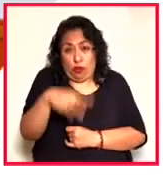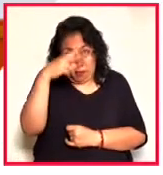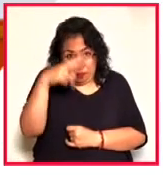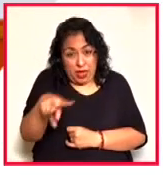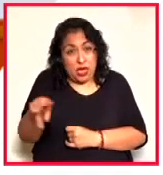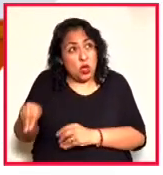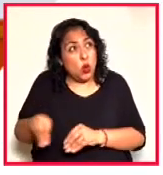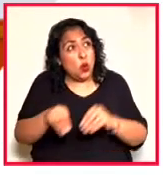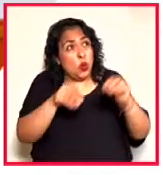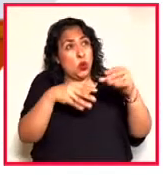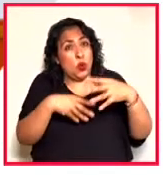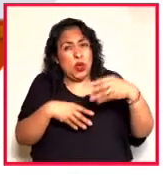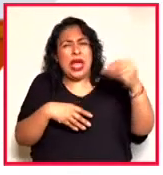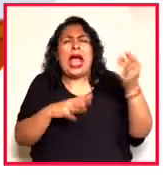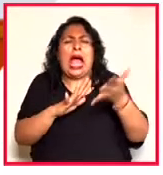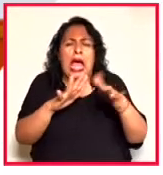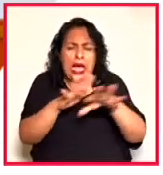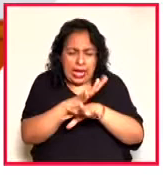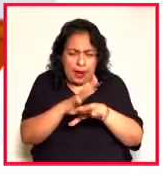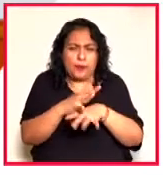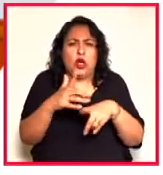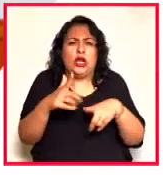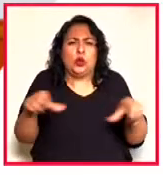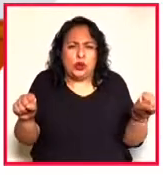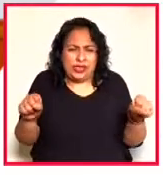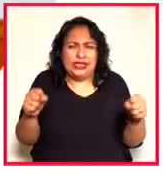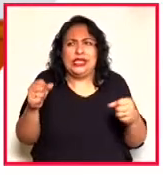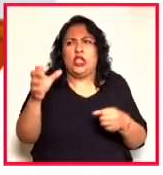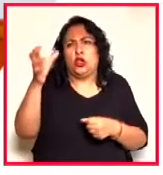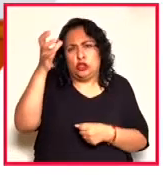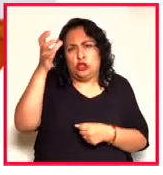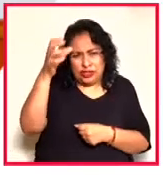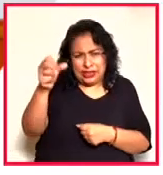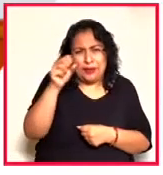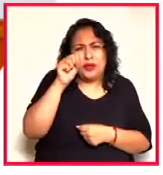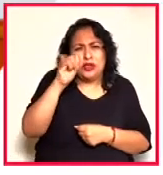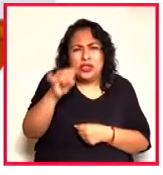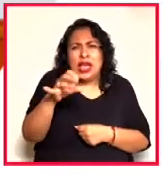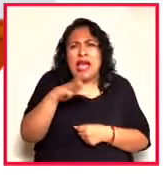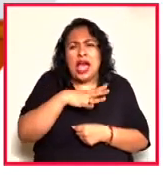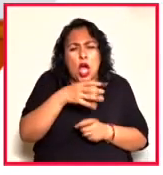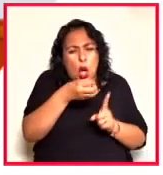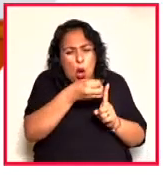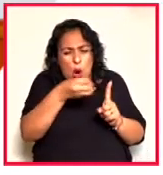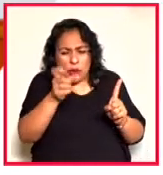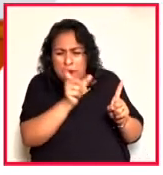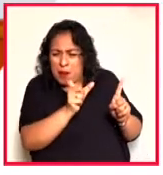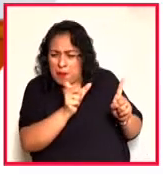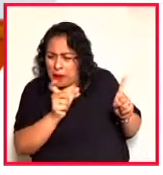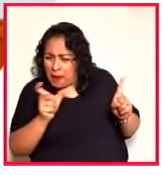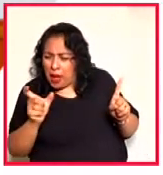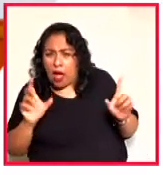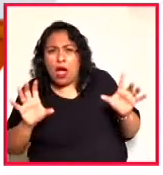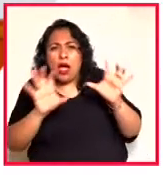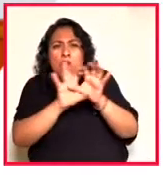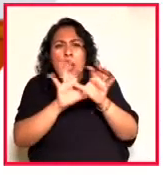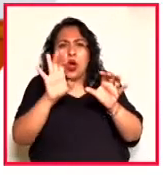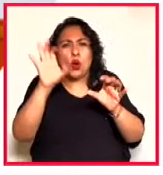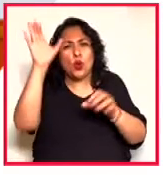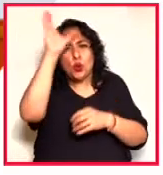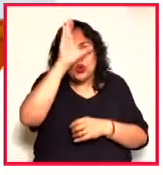que tiene giros lingüísticos significados, tiene toda una semántica que corresponde a una cultura o una